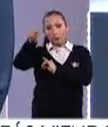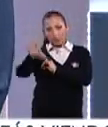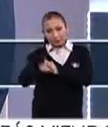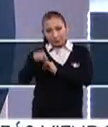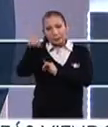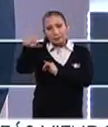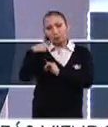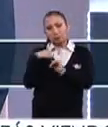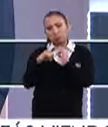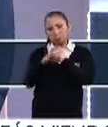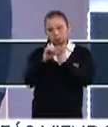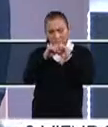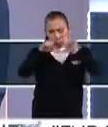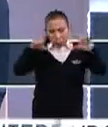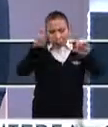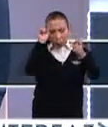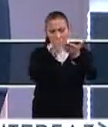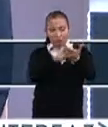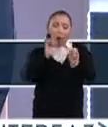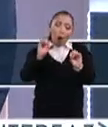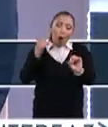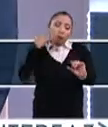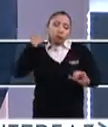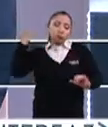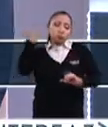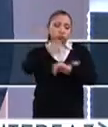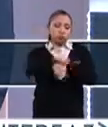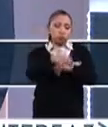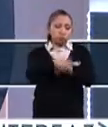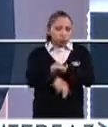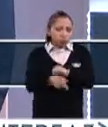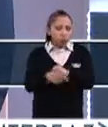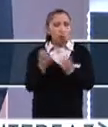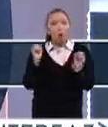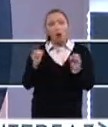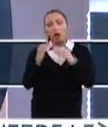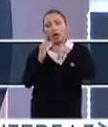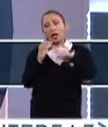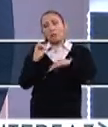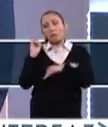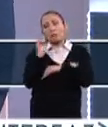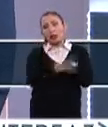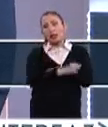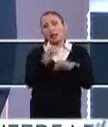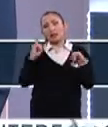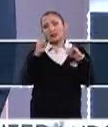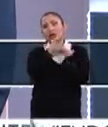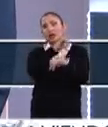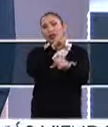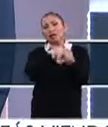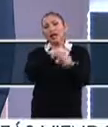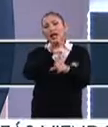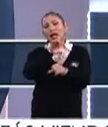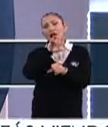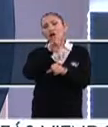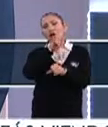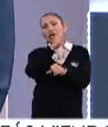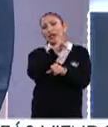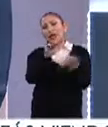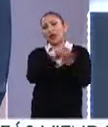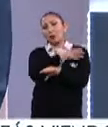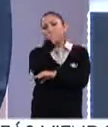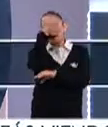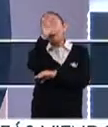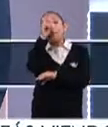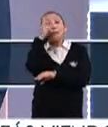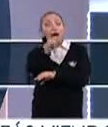pueden llamarnos por teléfono o enviarnos un correo al Instituto Nacional de Ecología y Cambio Climático